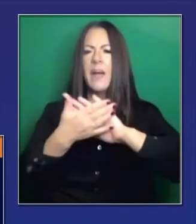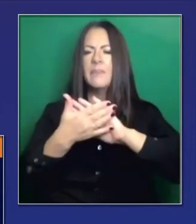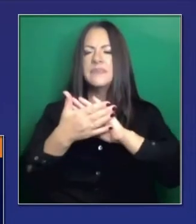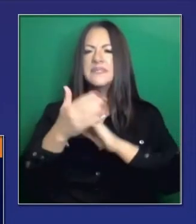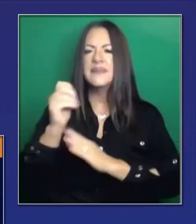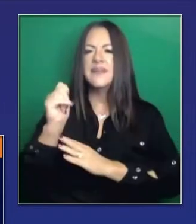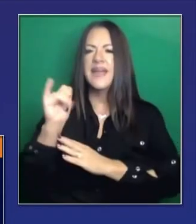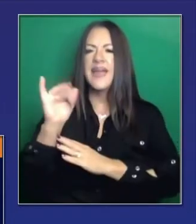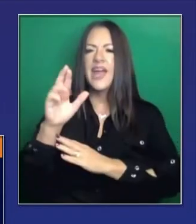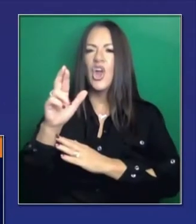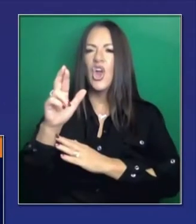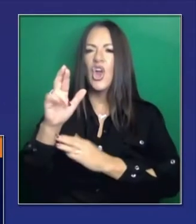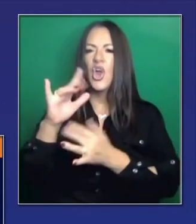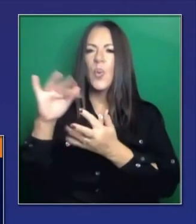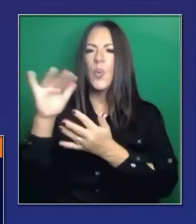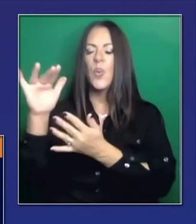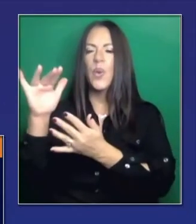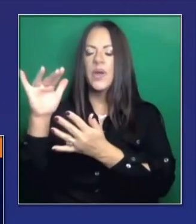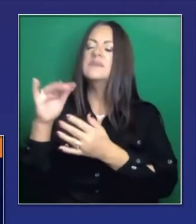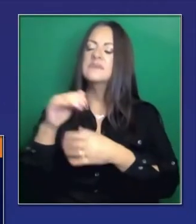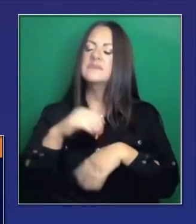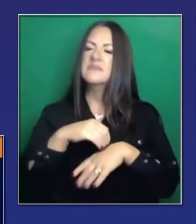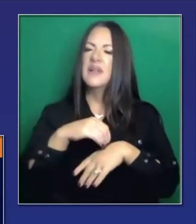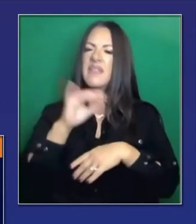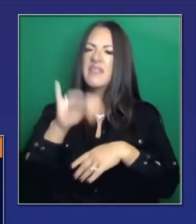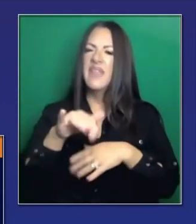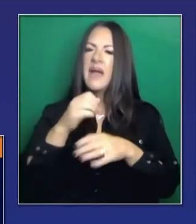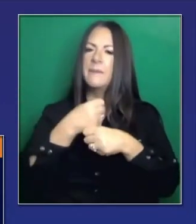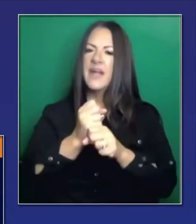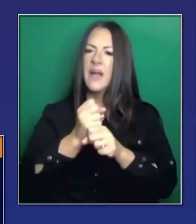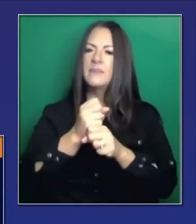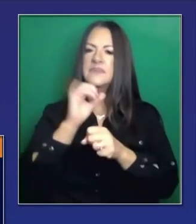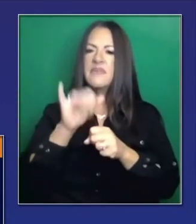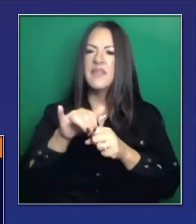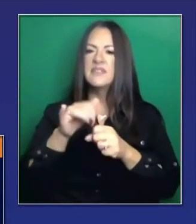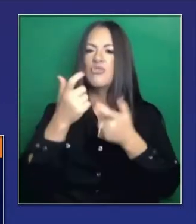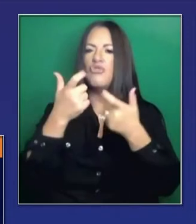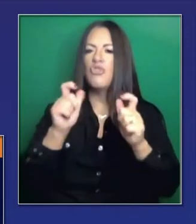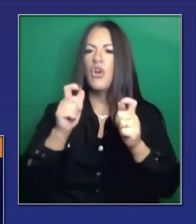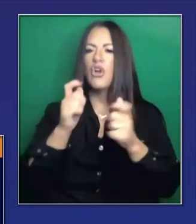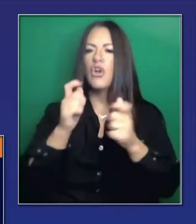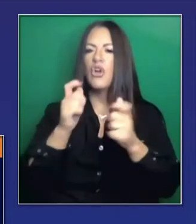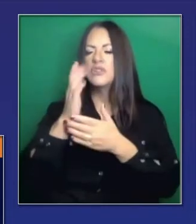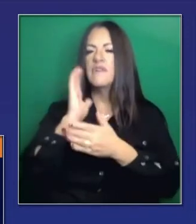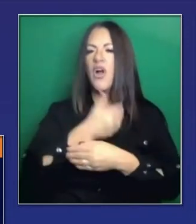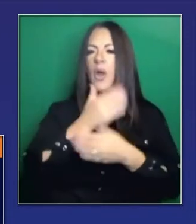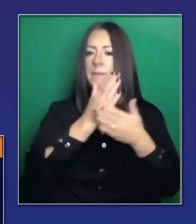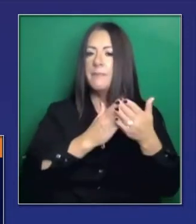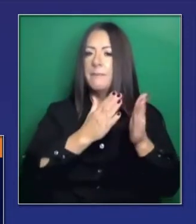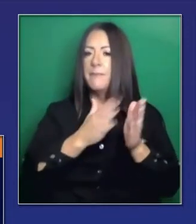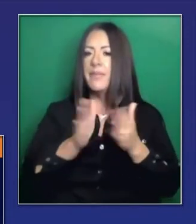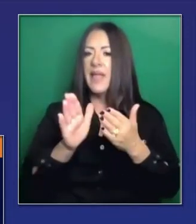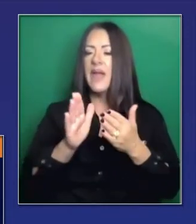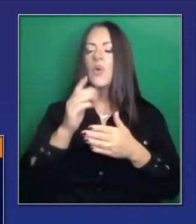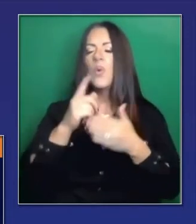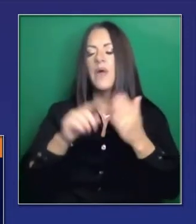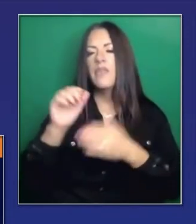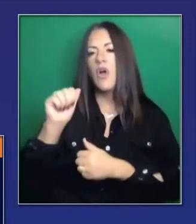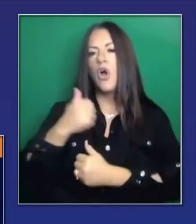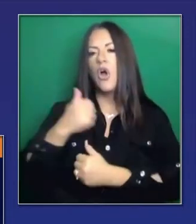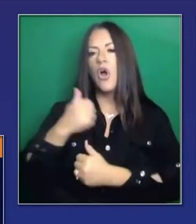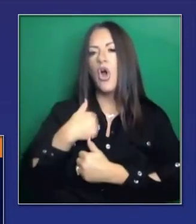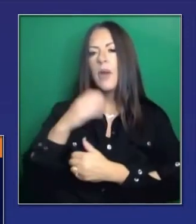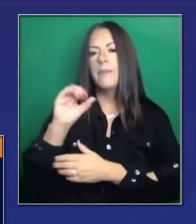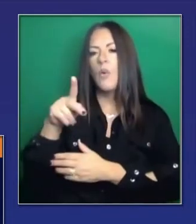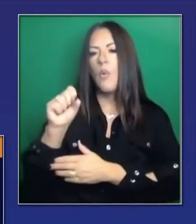Es mucha información. Pero a lo que voy es que esto es parte de la estrategia mayor. Lo que hace el cuerpo del ejército.